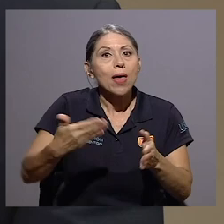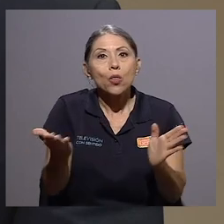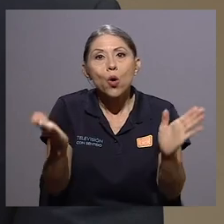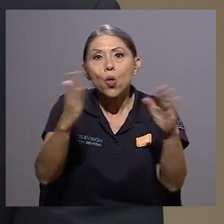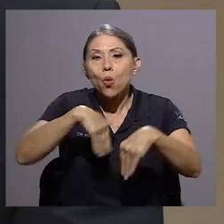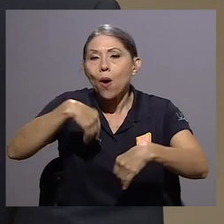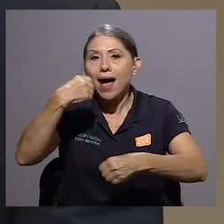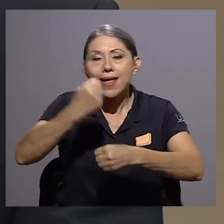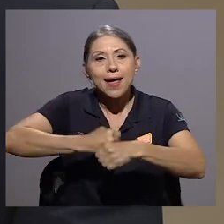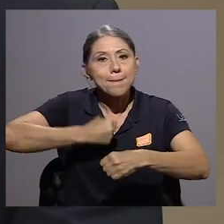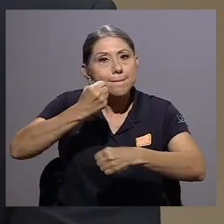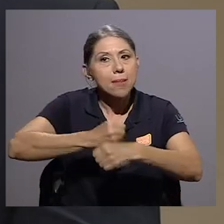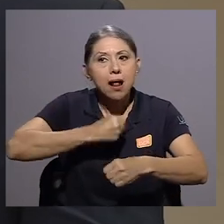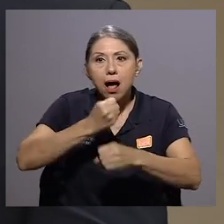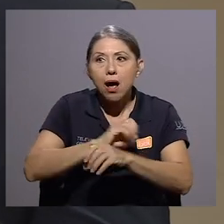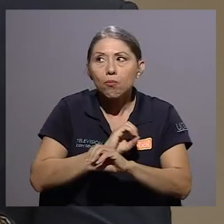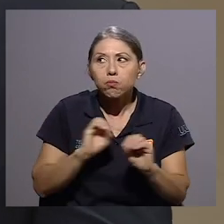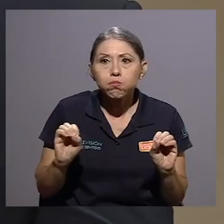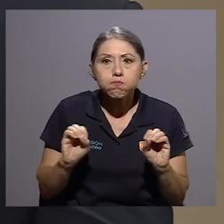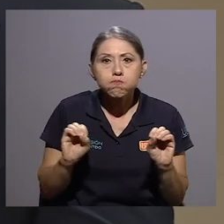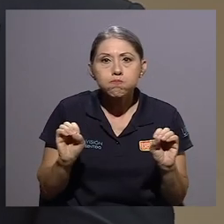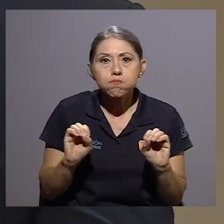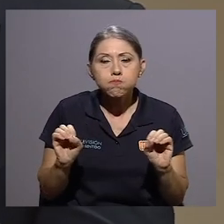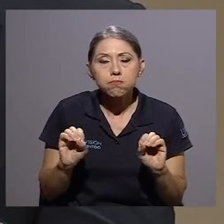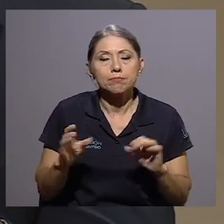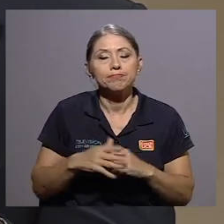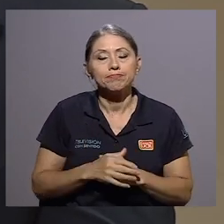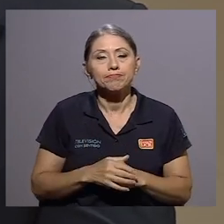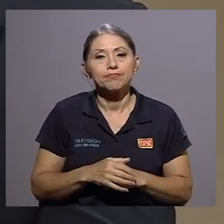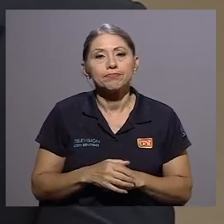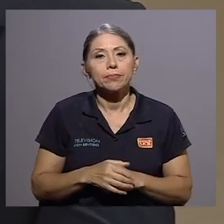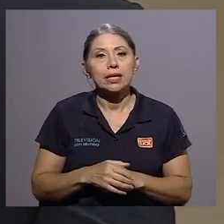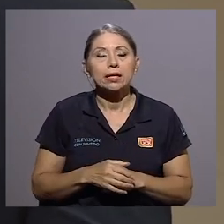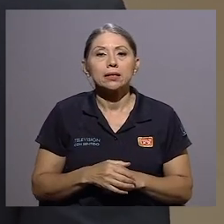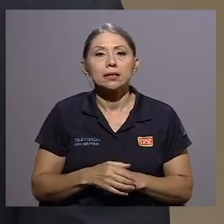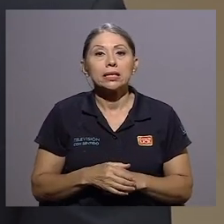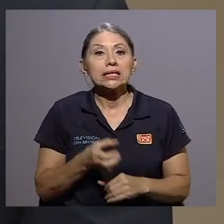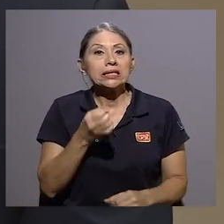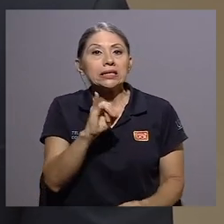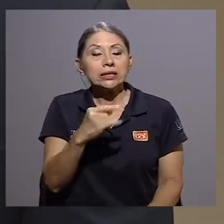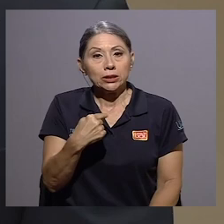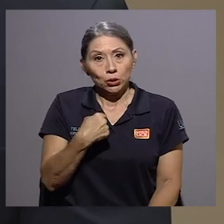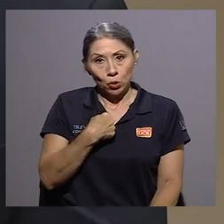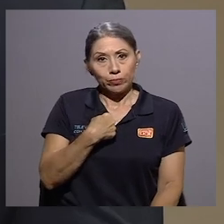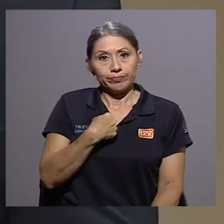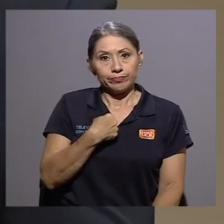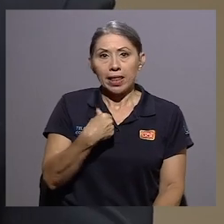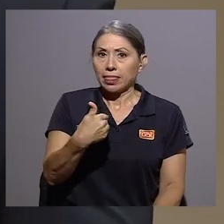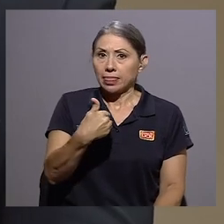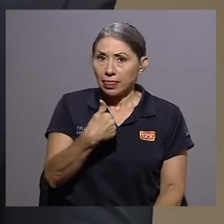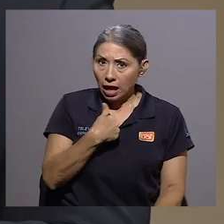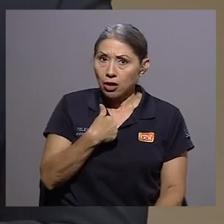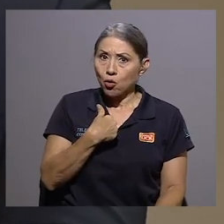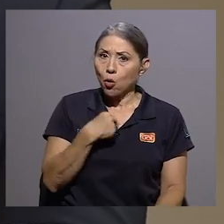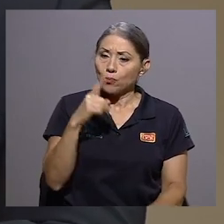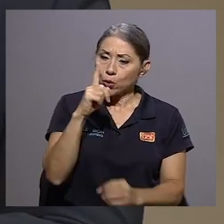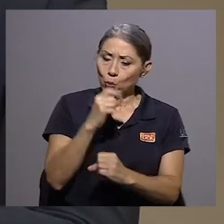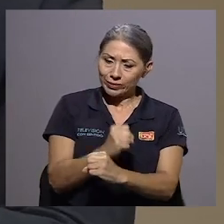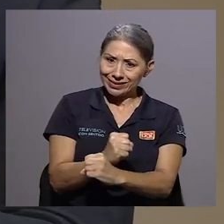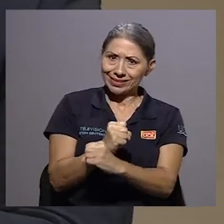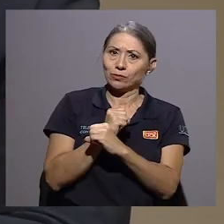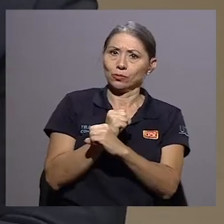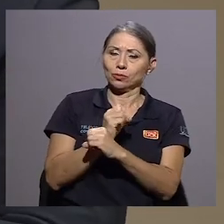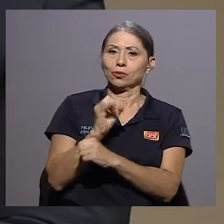cuando no hay empleo de por medio. Bueno, si yo